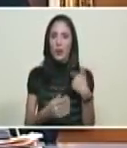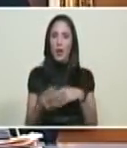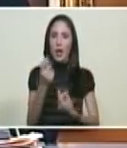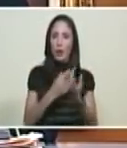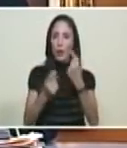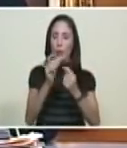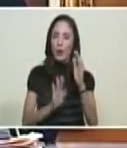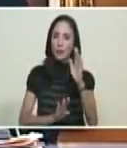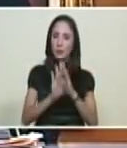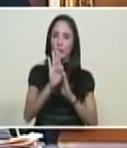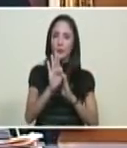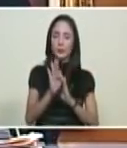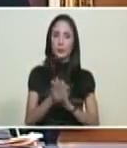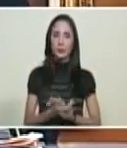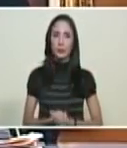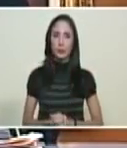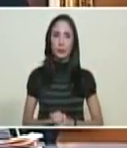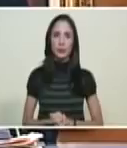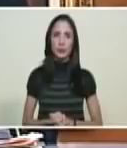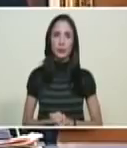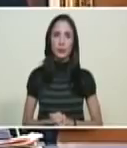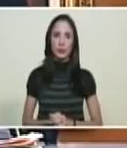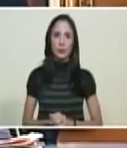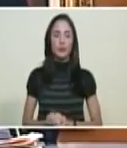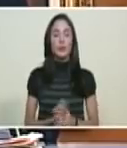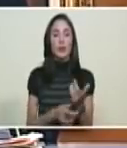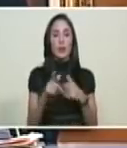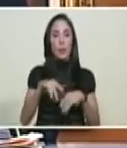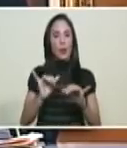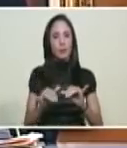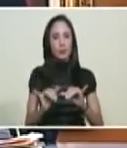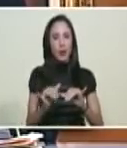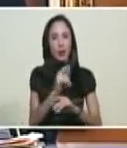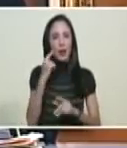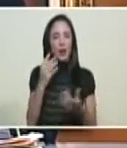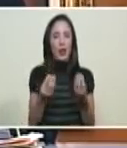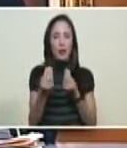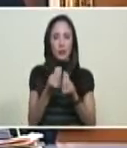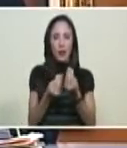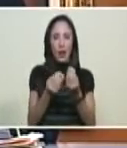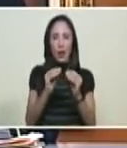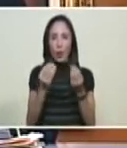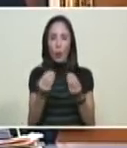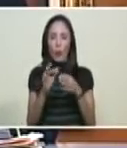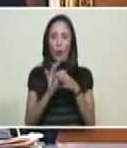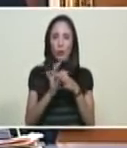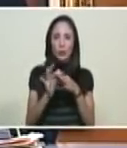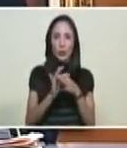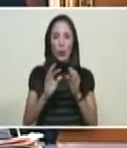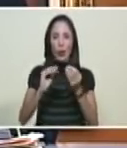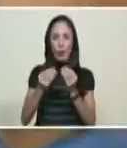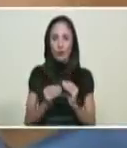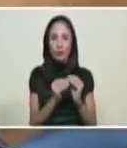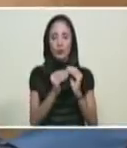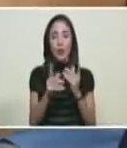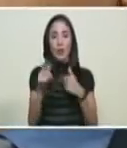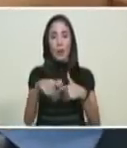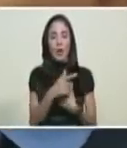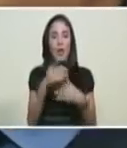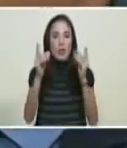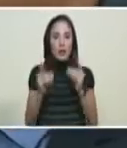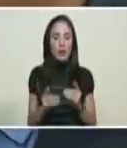con la reingeniería que estamos logrando, en las reglas de juego económico.